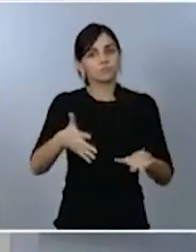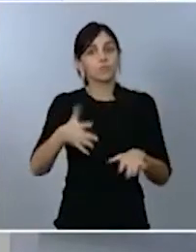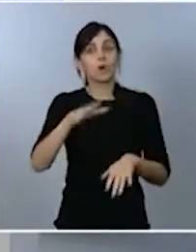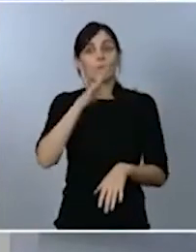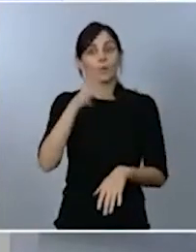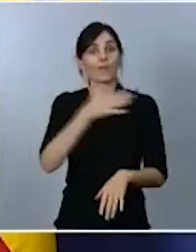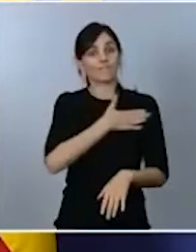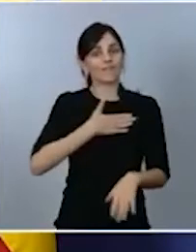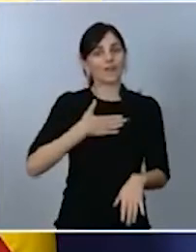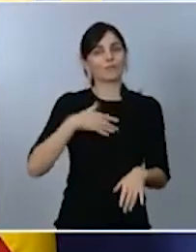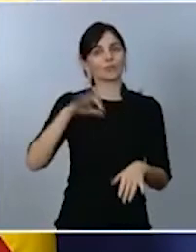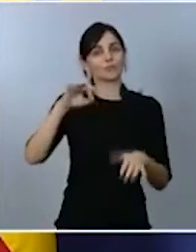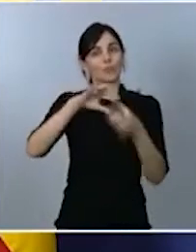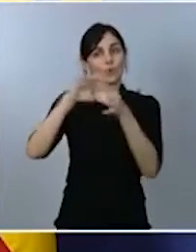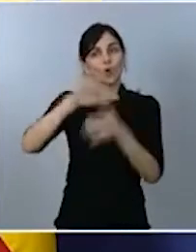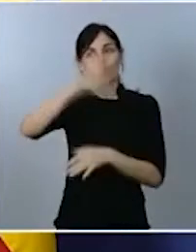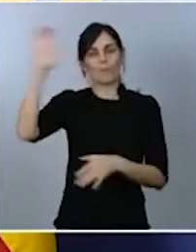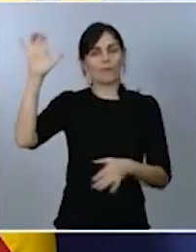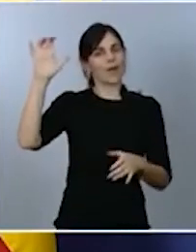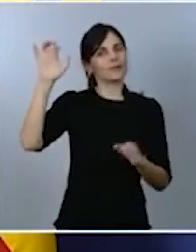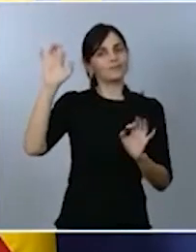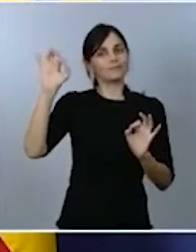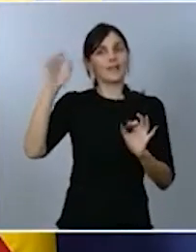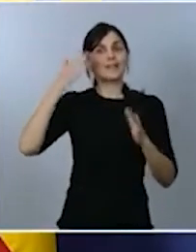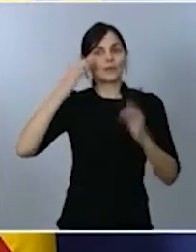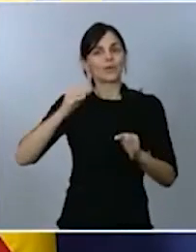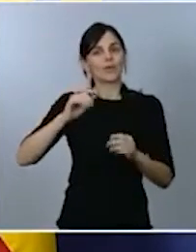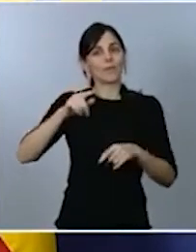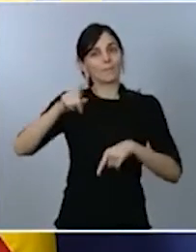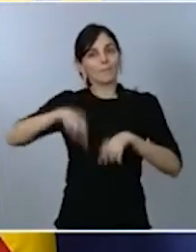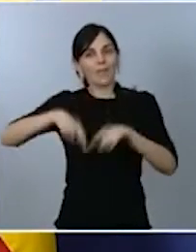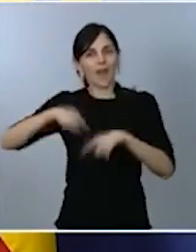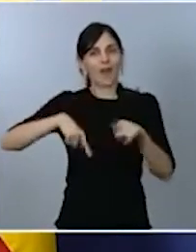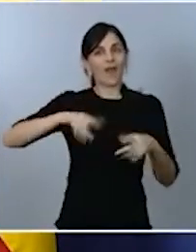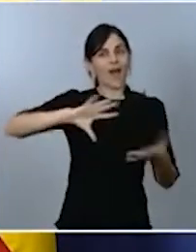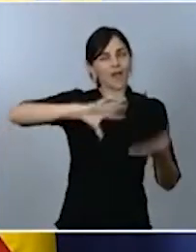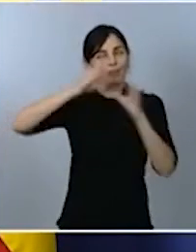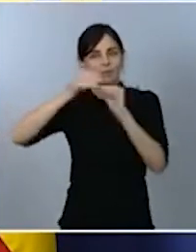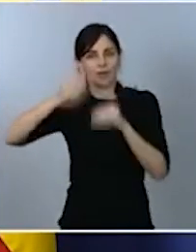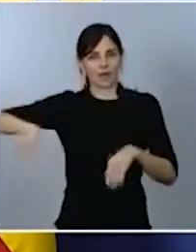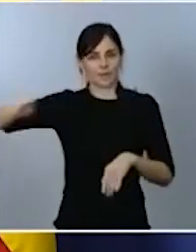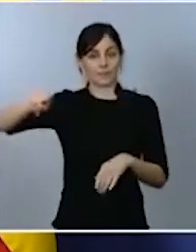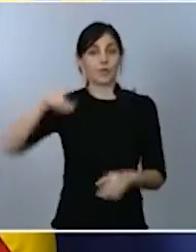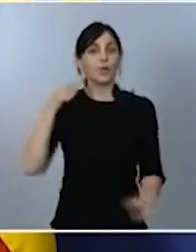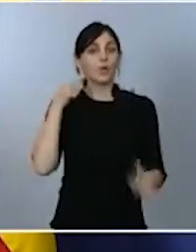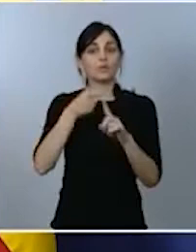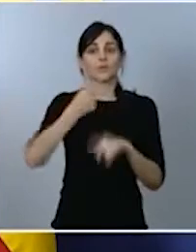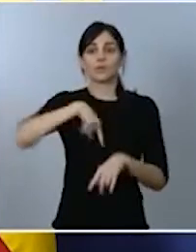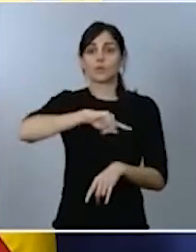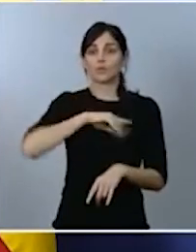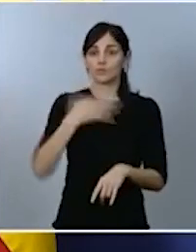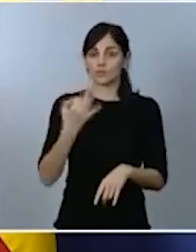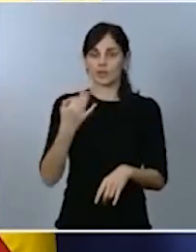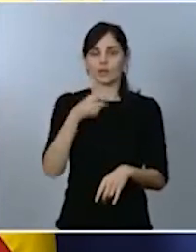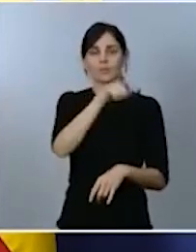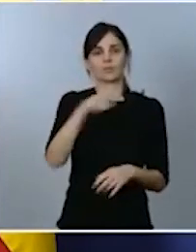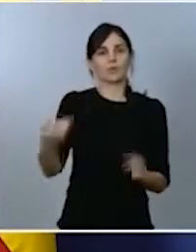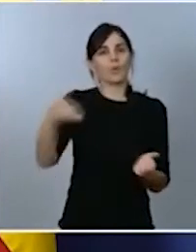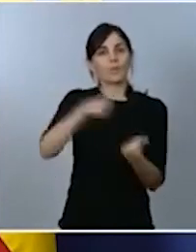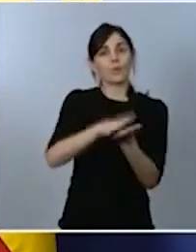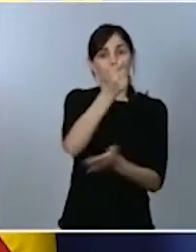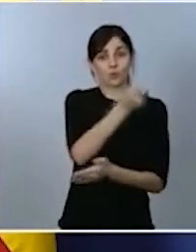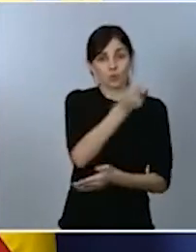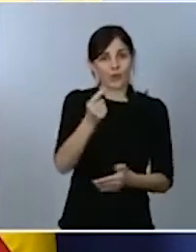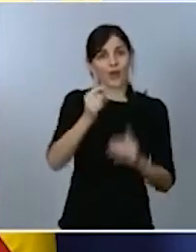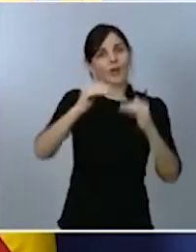la próxima década, cuyo objetivo es reducir en un 50% el número de fallecidos y heridos graves para el año